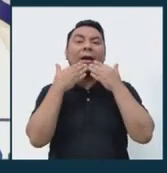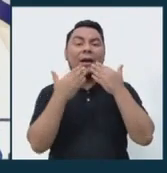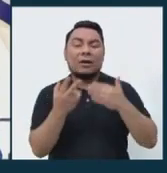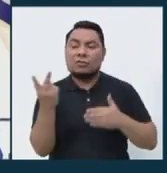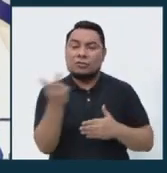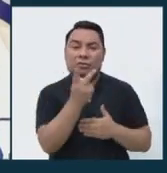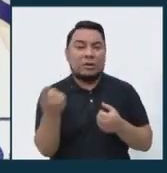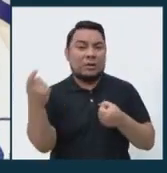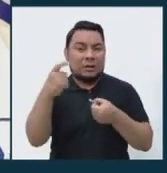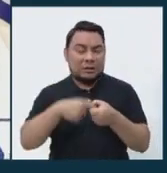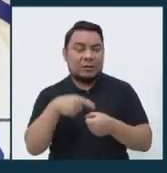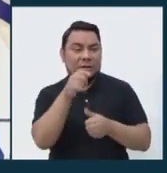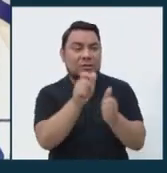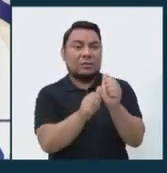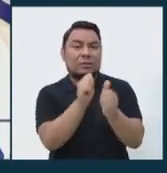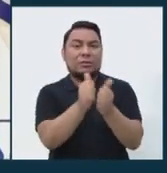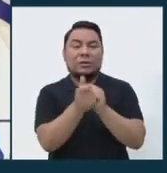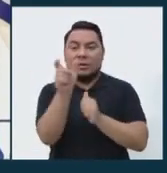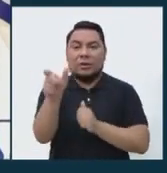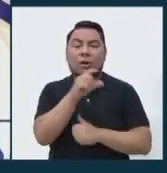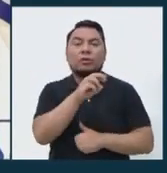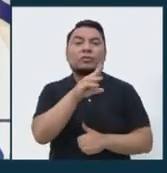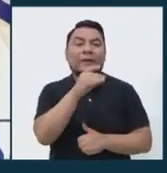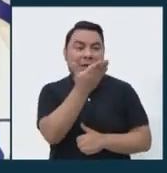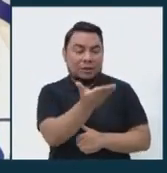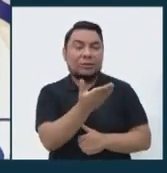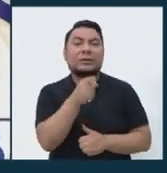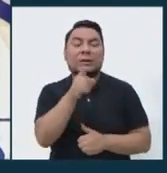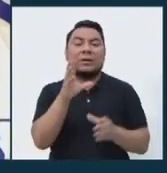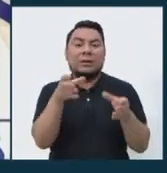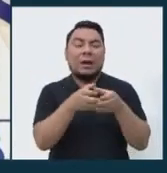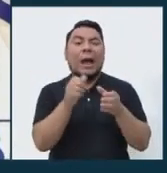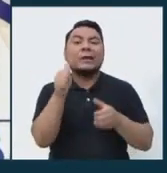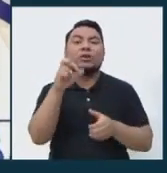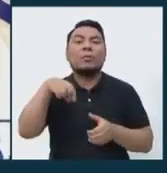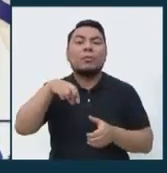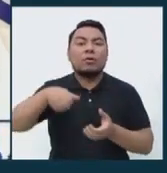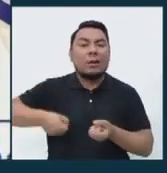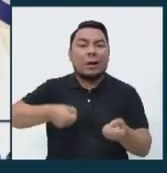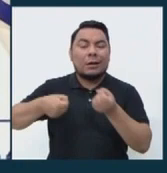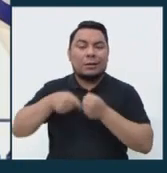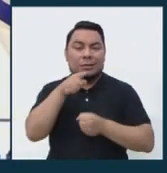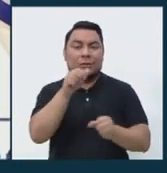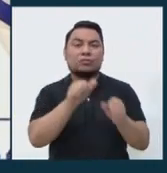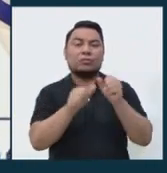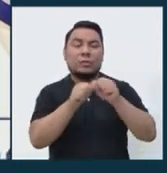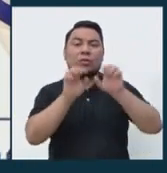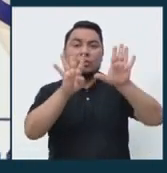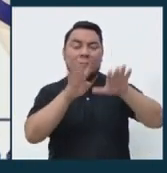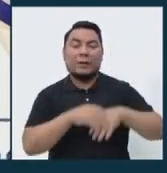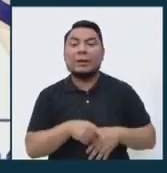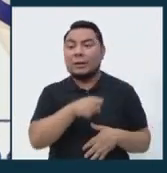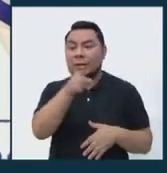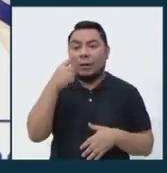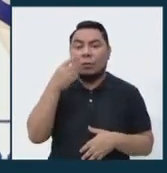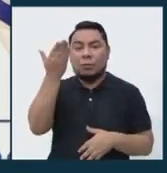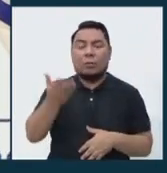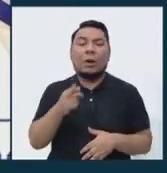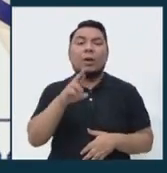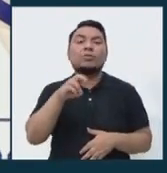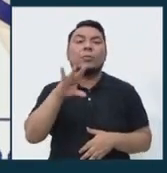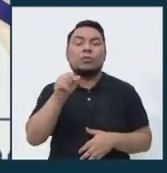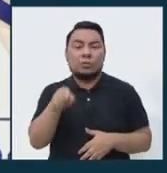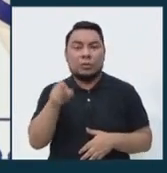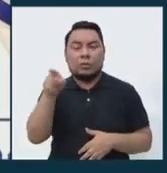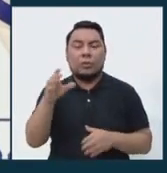por su participación a los candidatos Osvaldo Martín Moreno Rivera del Partido de Acción Popular. Postula al Parlamento con el número 9. Y el candidato Rómulo